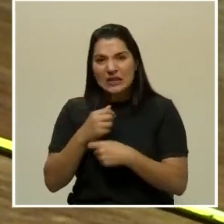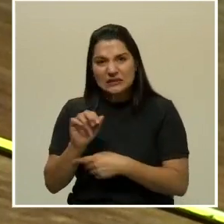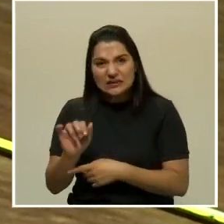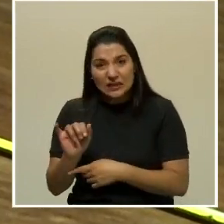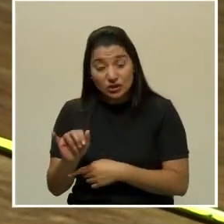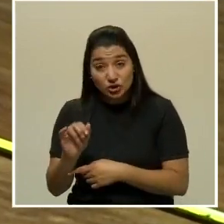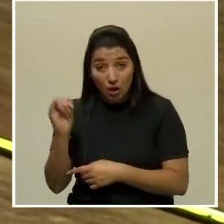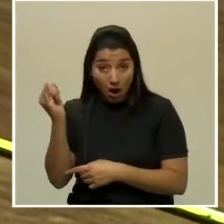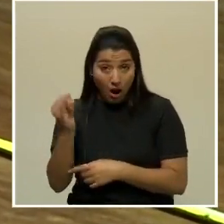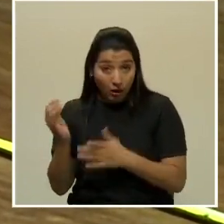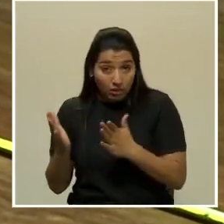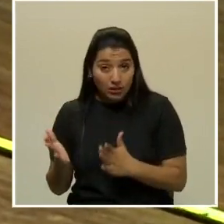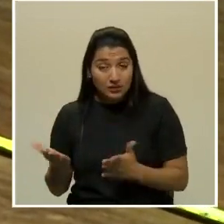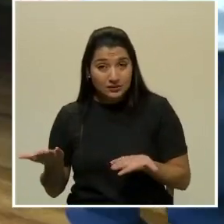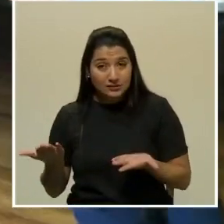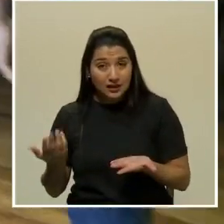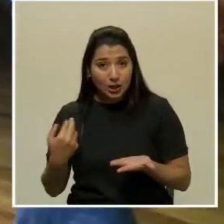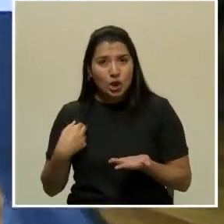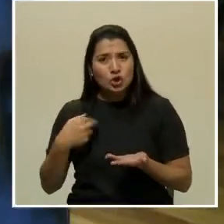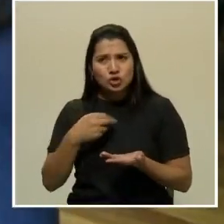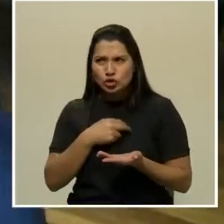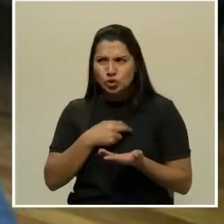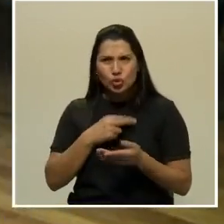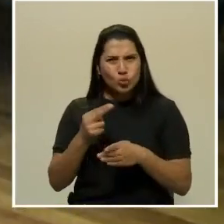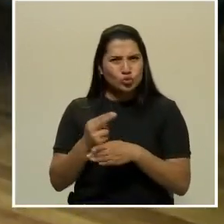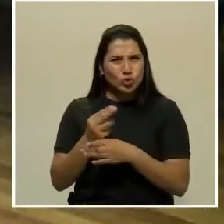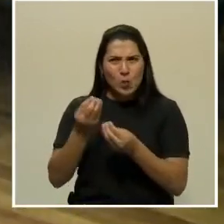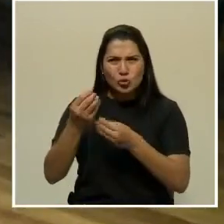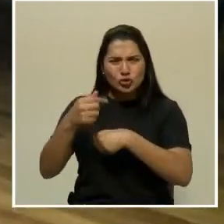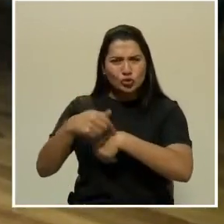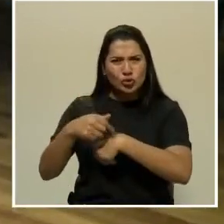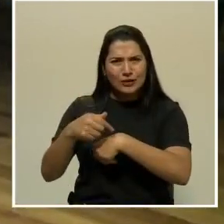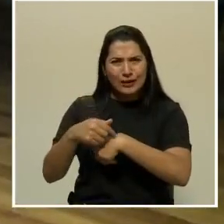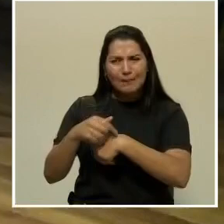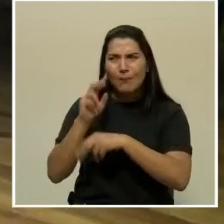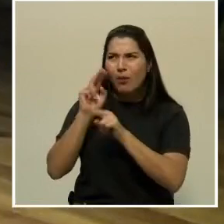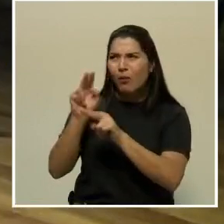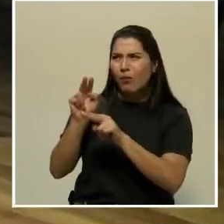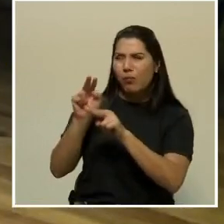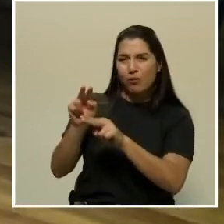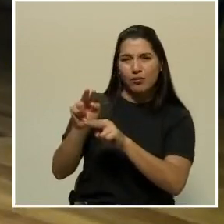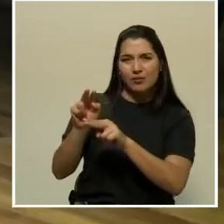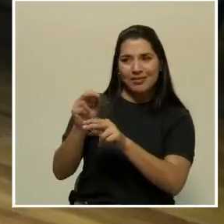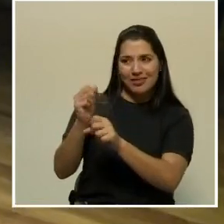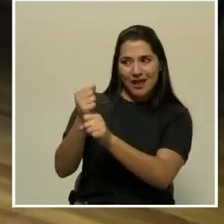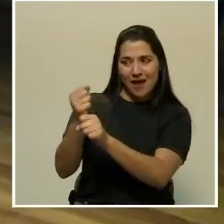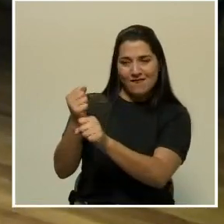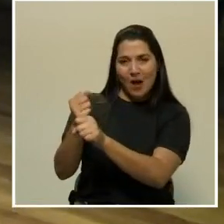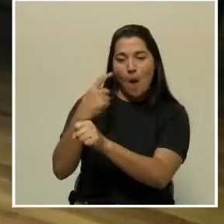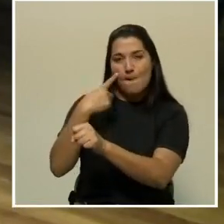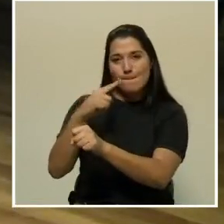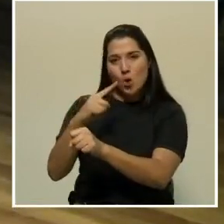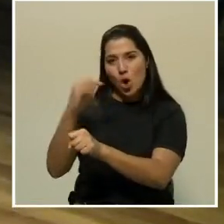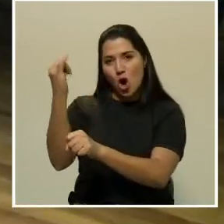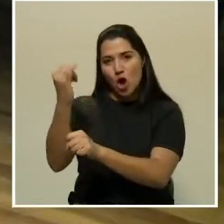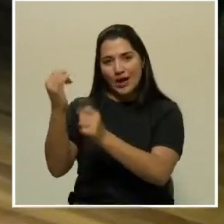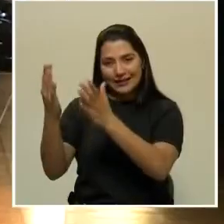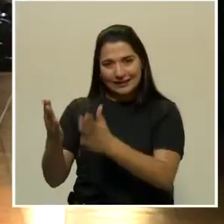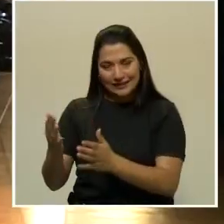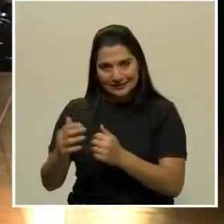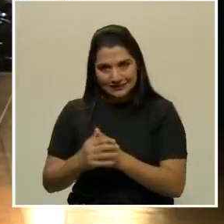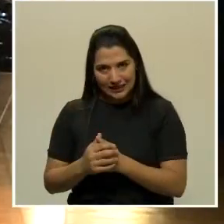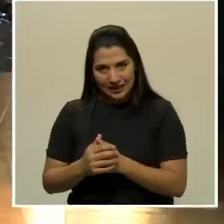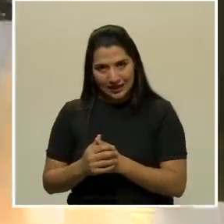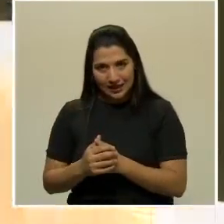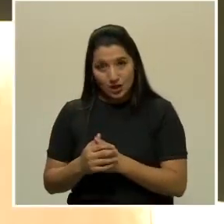Lo que consumimos para pasar el tiempo en la cuarentena, los que tuvimos el superlujo